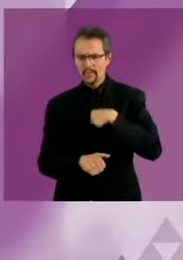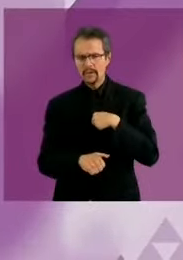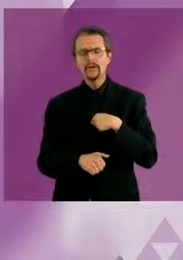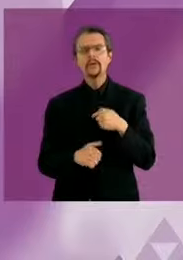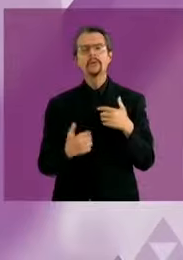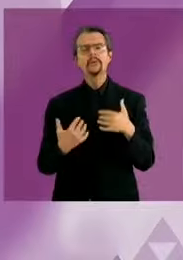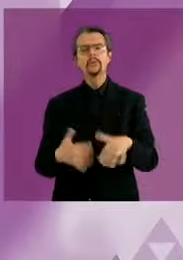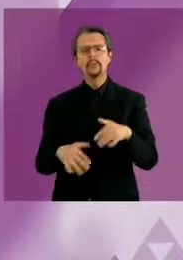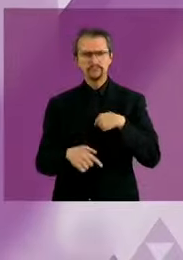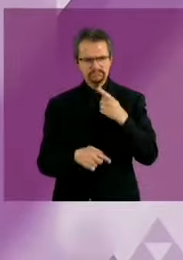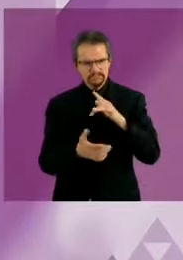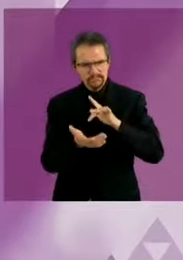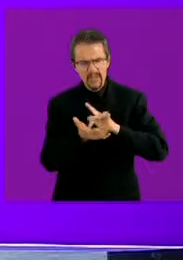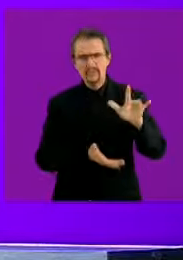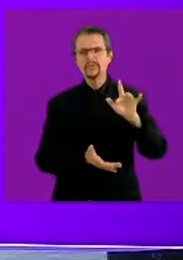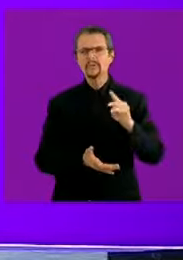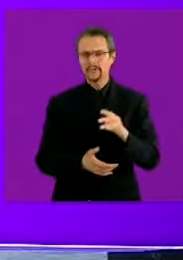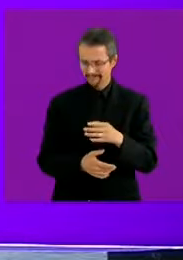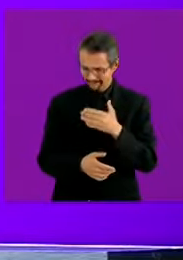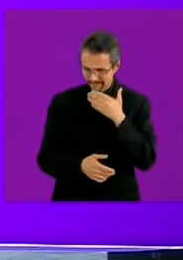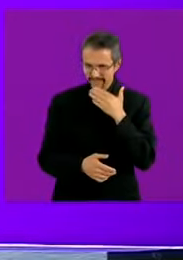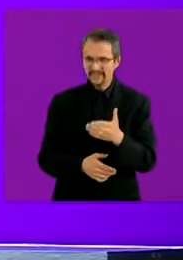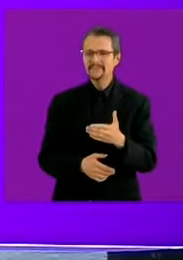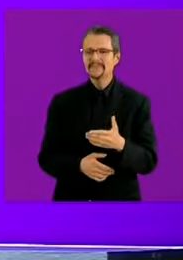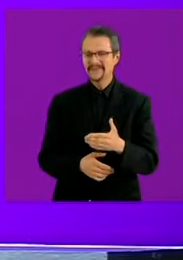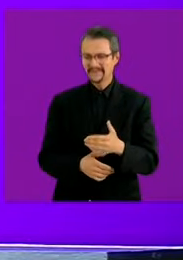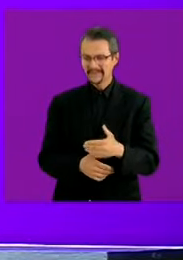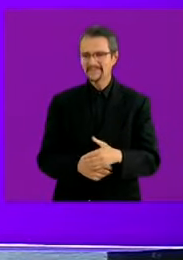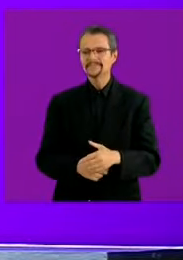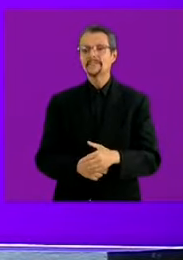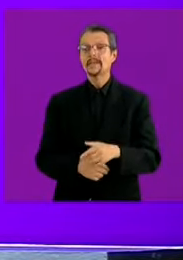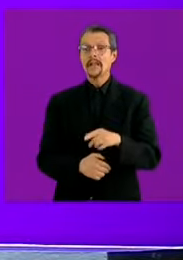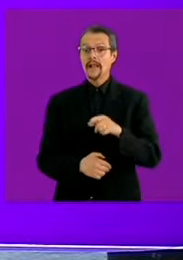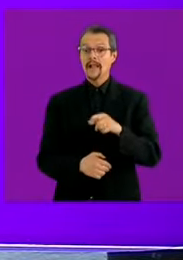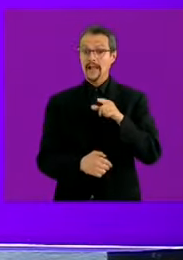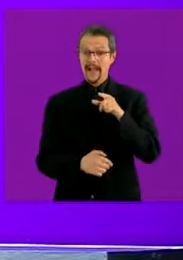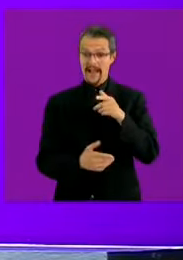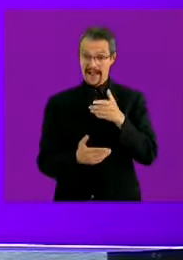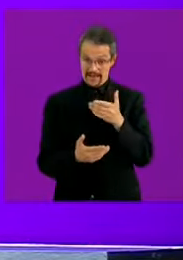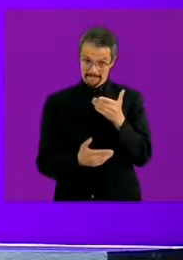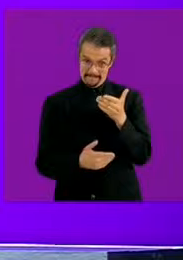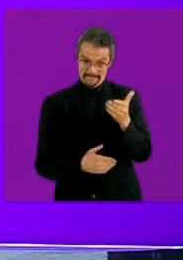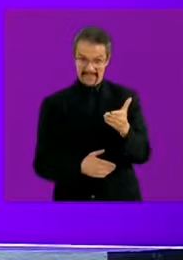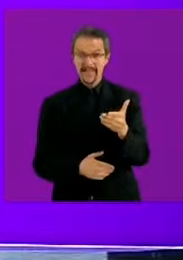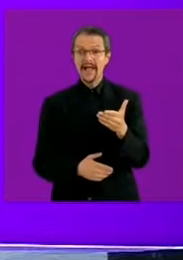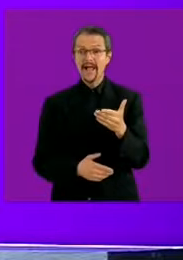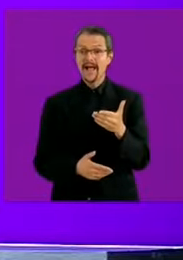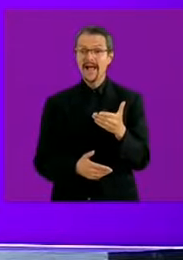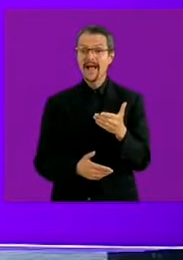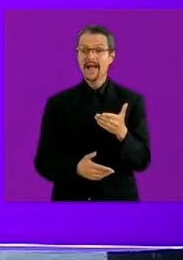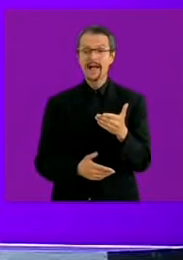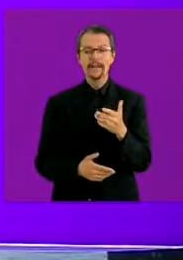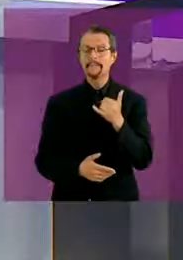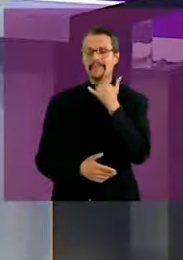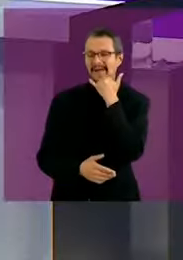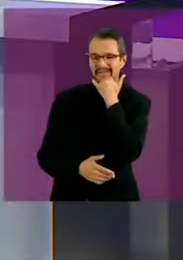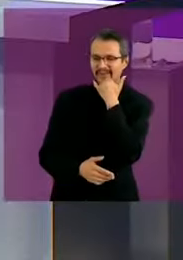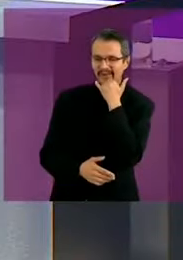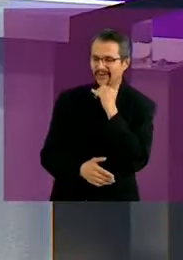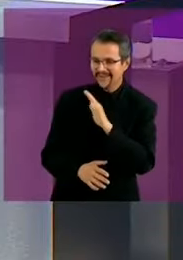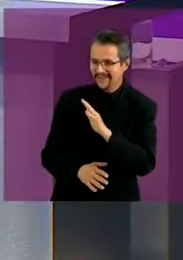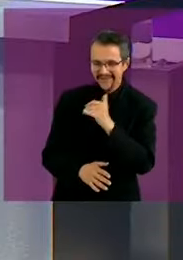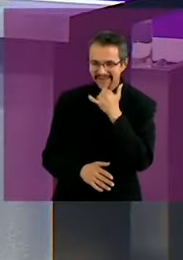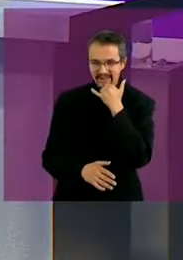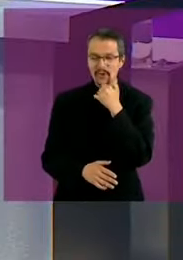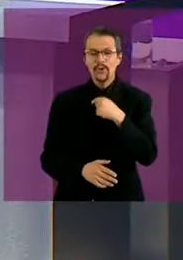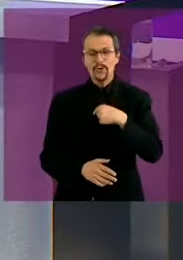muy bien vamos con la candidata vamos ahora con las preguntas perdón me atropellé yo